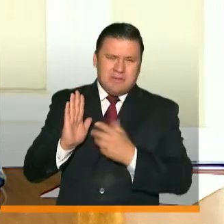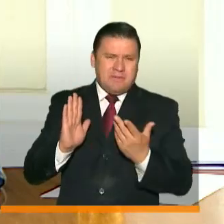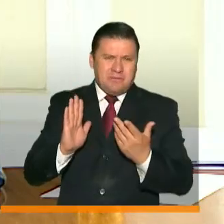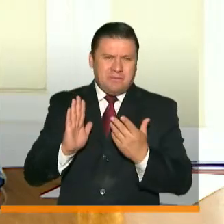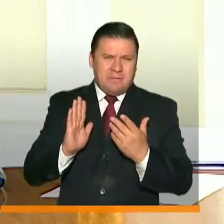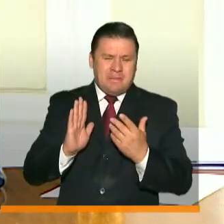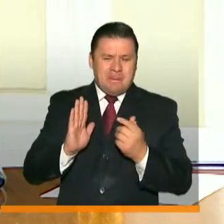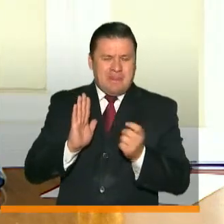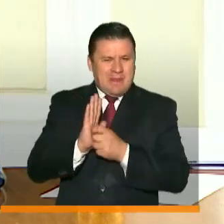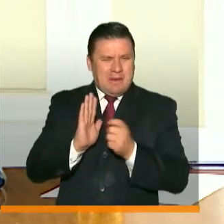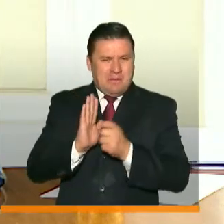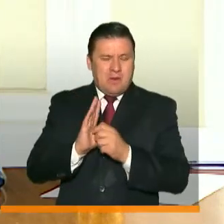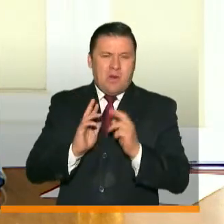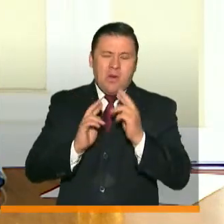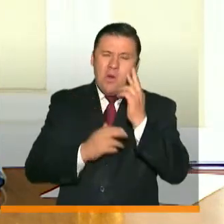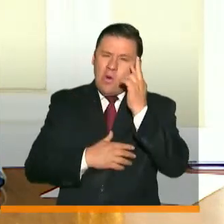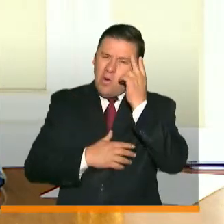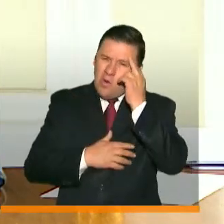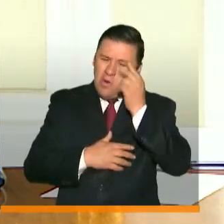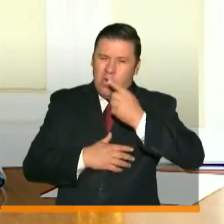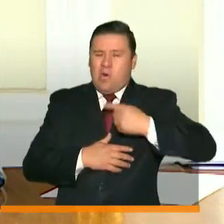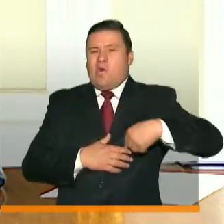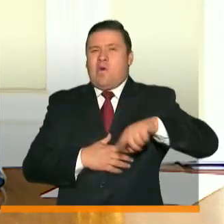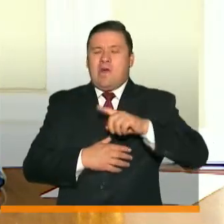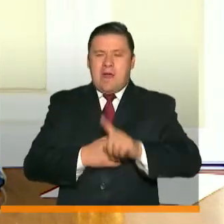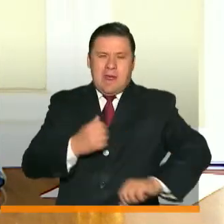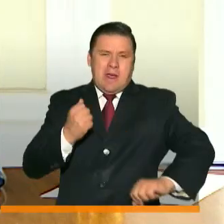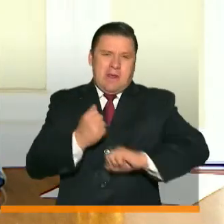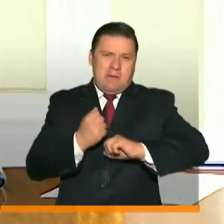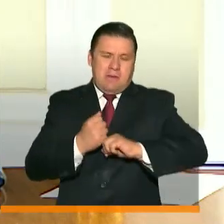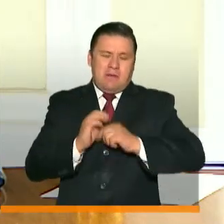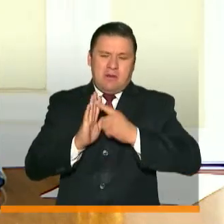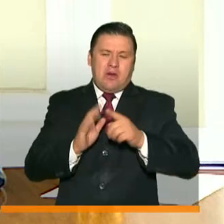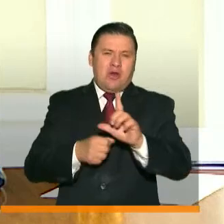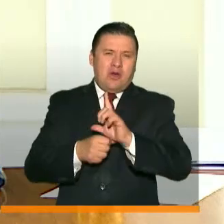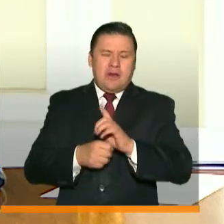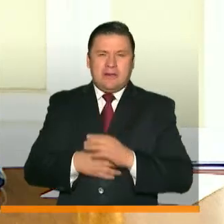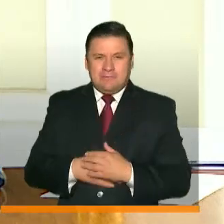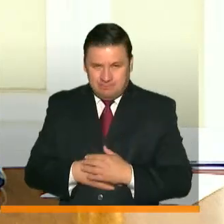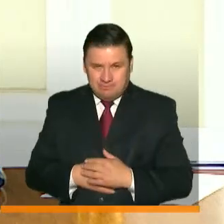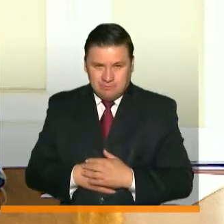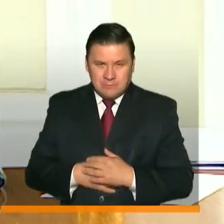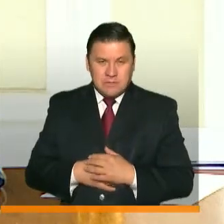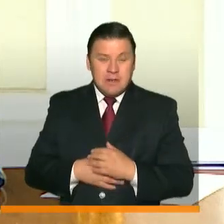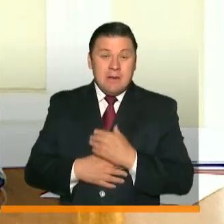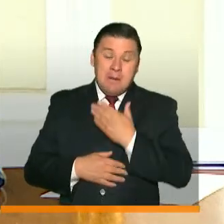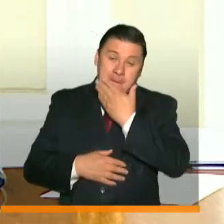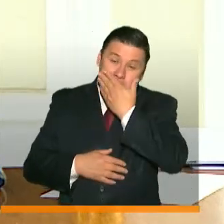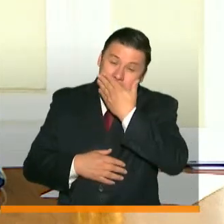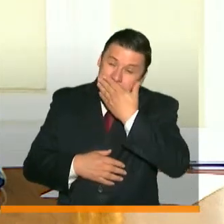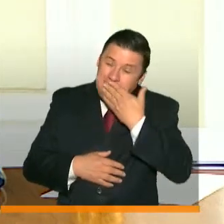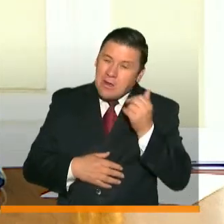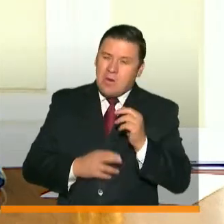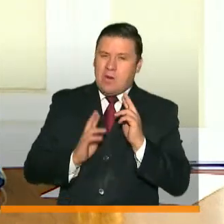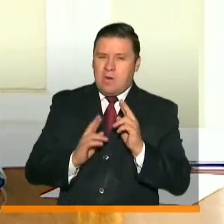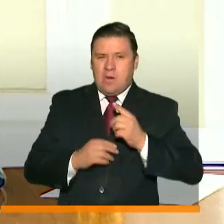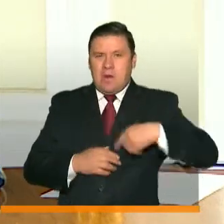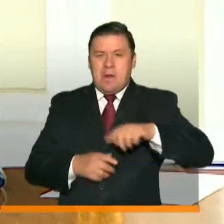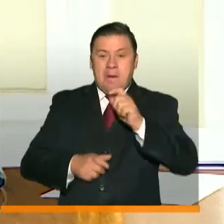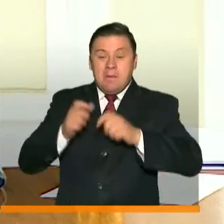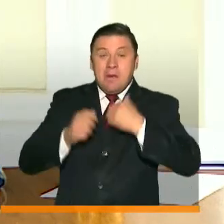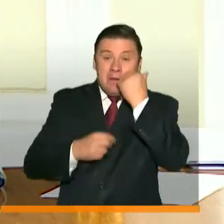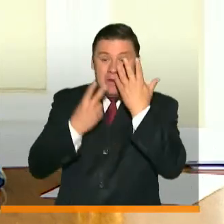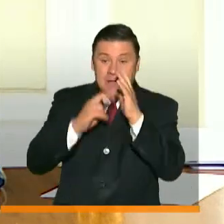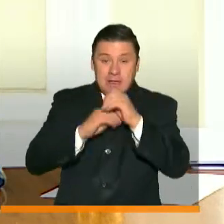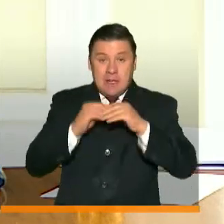todas las limitaciones y obviamente con todo el apoyo de las autoridades locales. Lo preferible sería que las personas